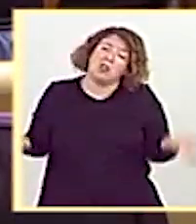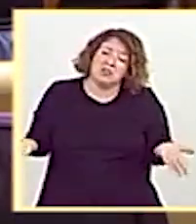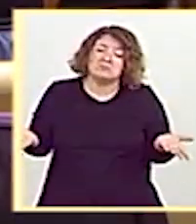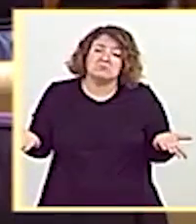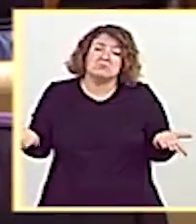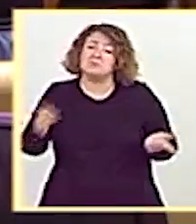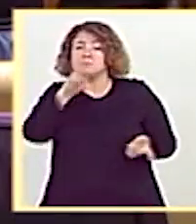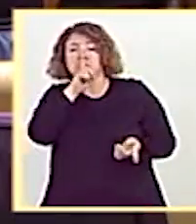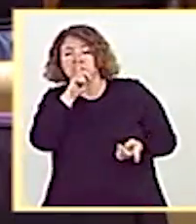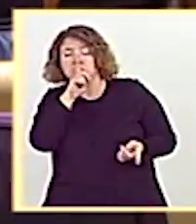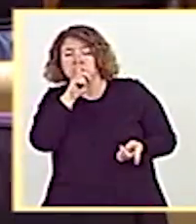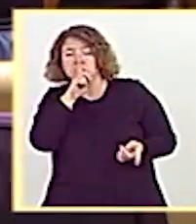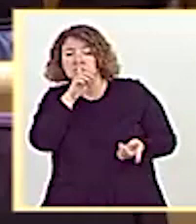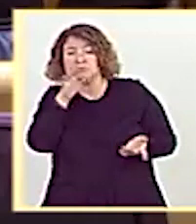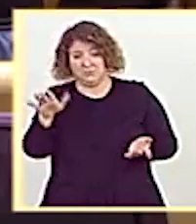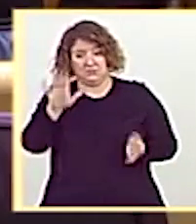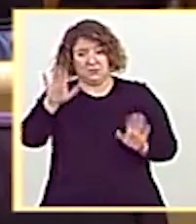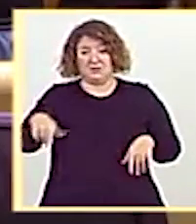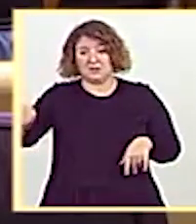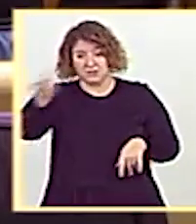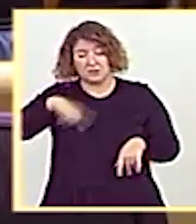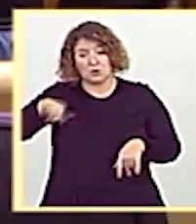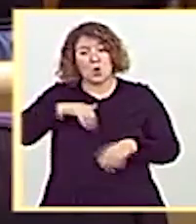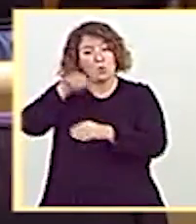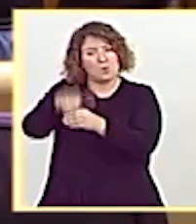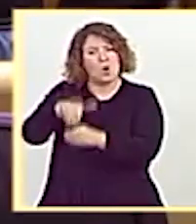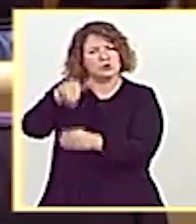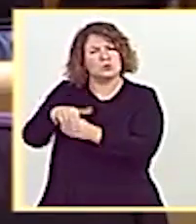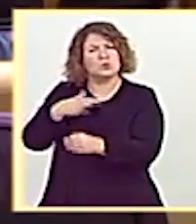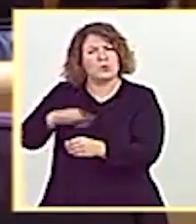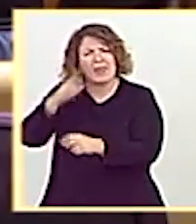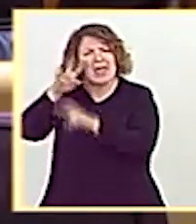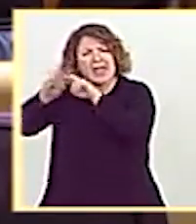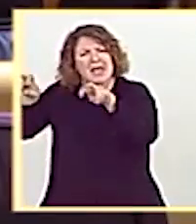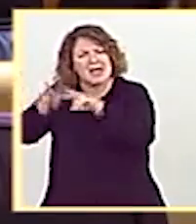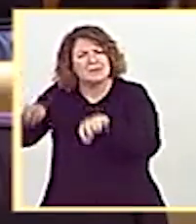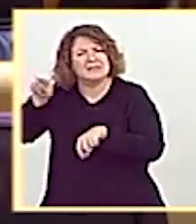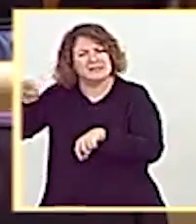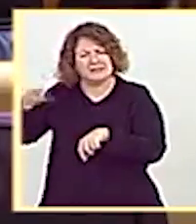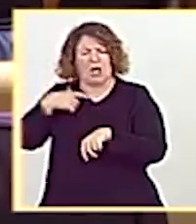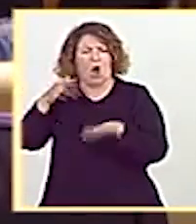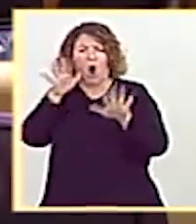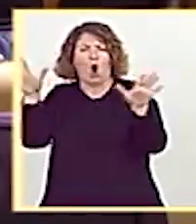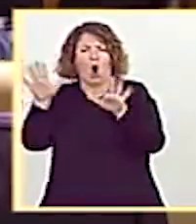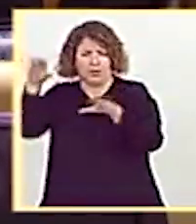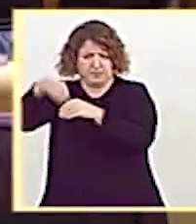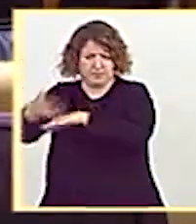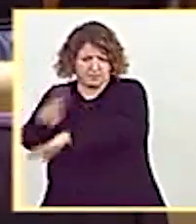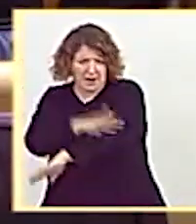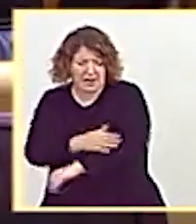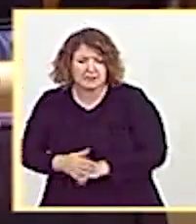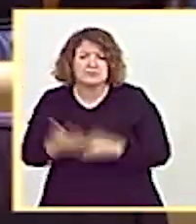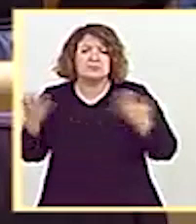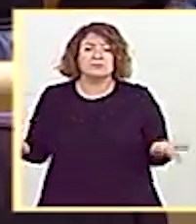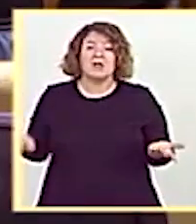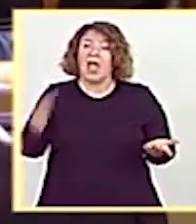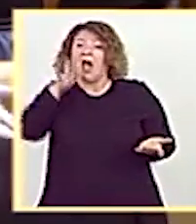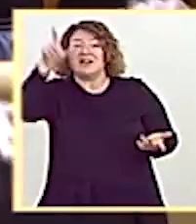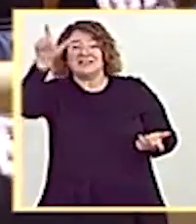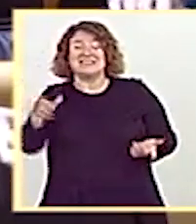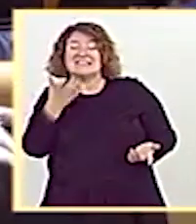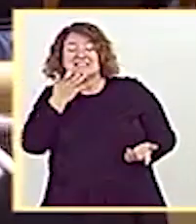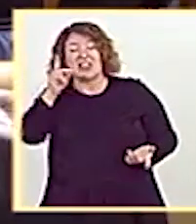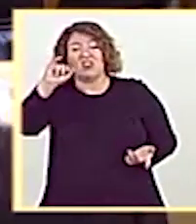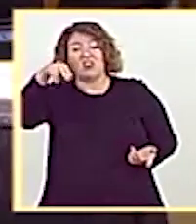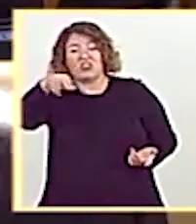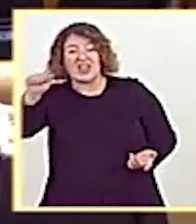silencio. O lo que es peor, porque ustedes impidieron con sus votos que se pudiera investigar este horror. Y ahora resulta que si eres Dina, pero el